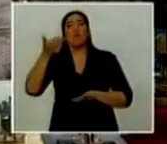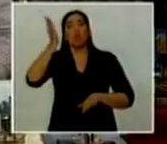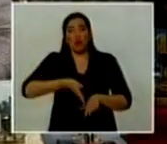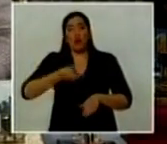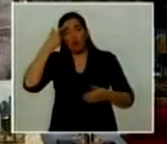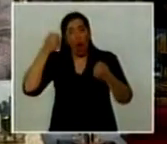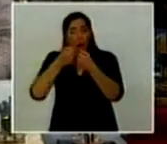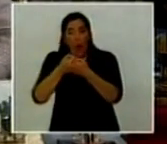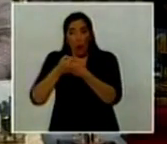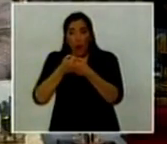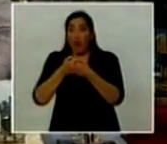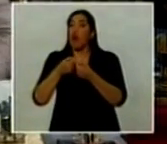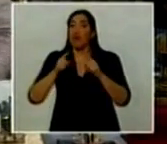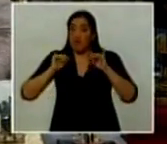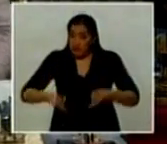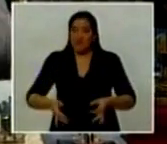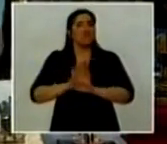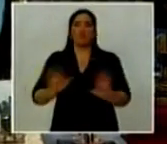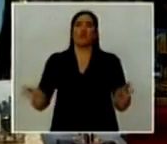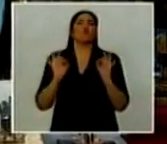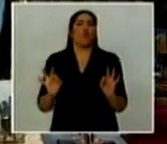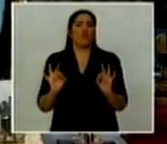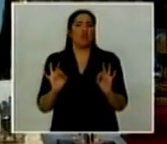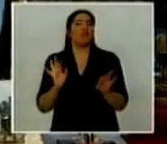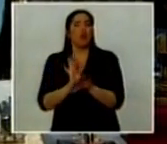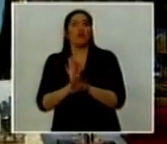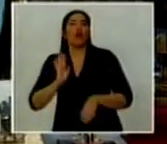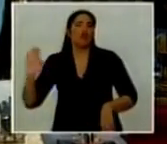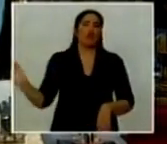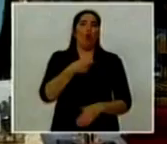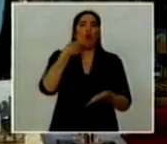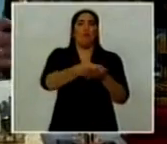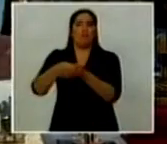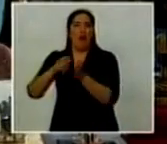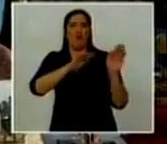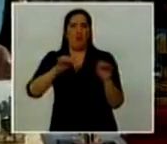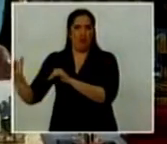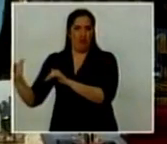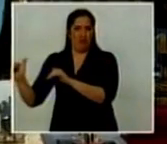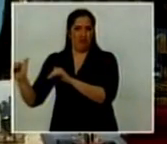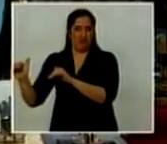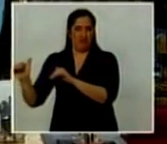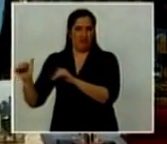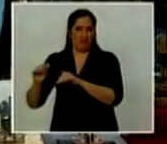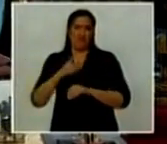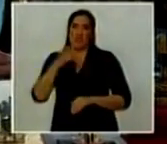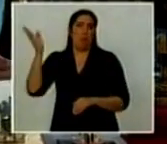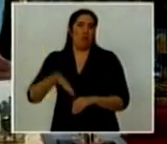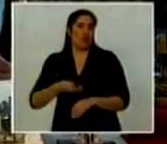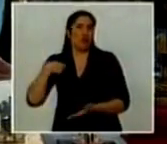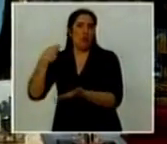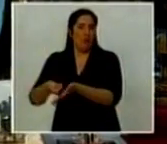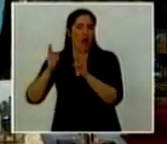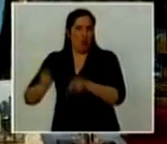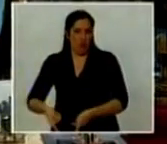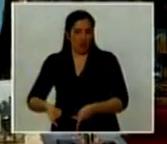de los acreedores, es suficiente para que ese acuerdo sea aplicable al conjunto. Nosotros hemos llegado al 92